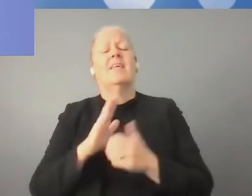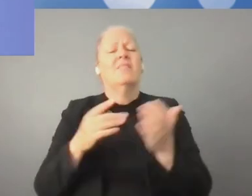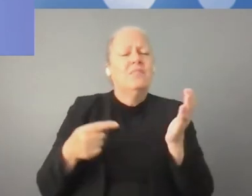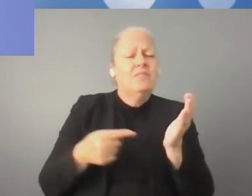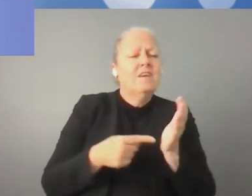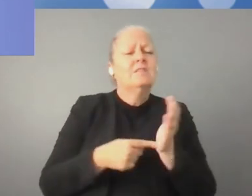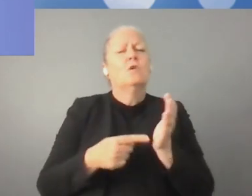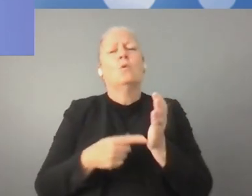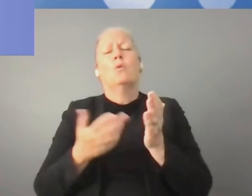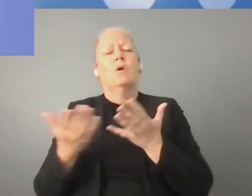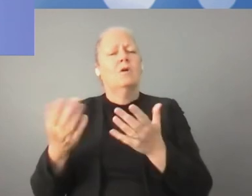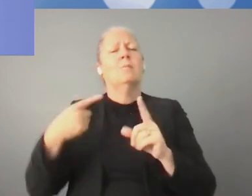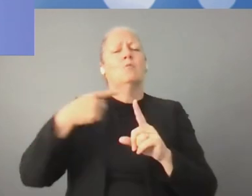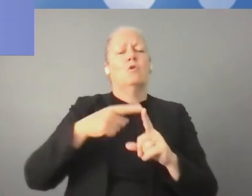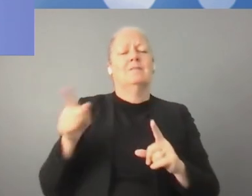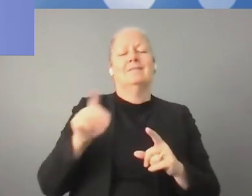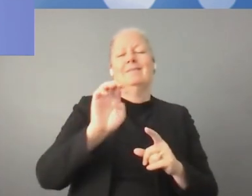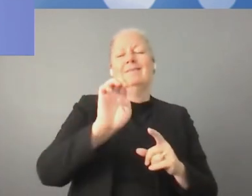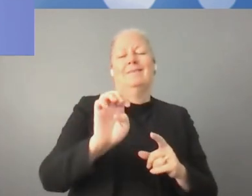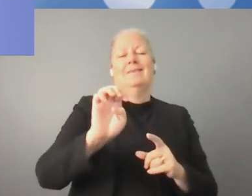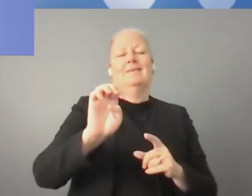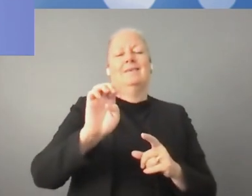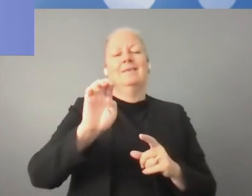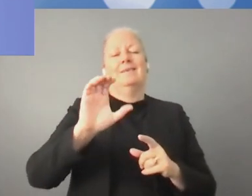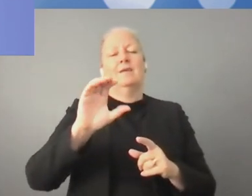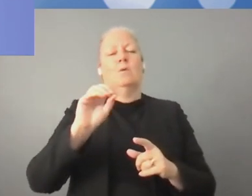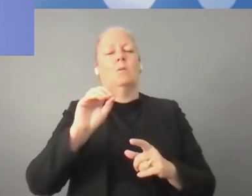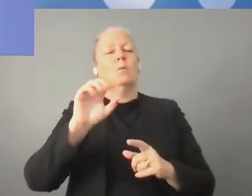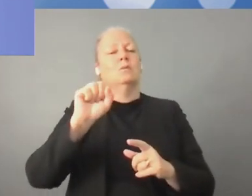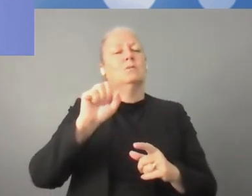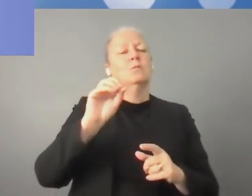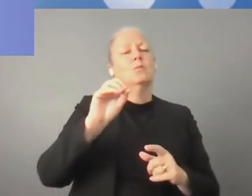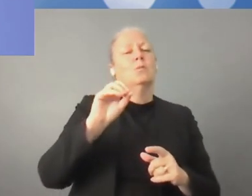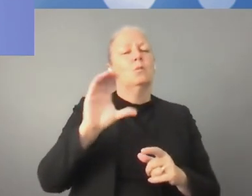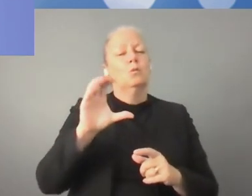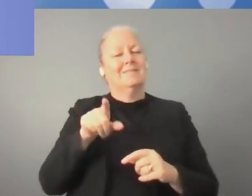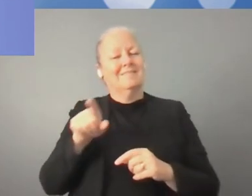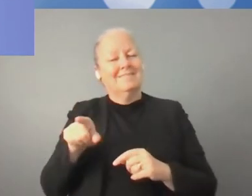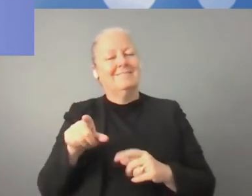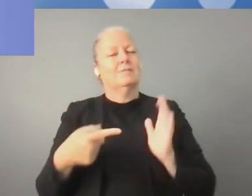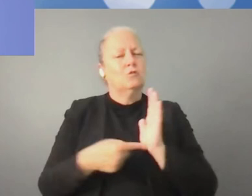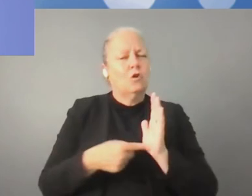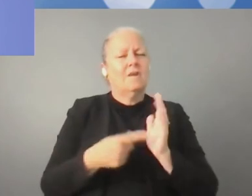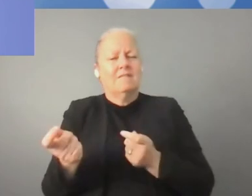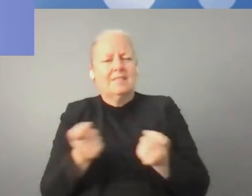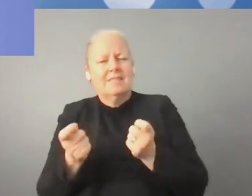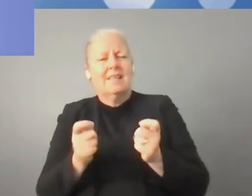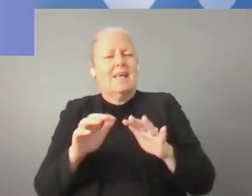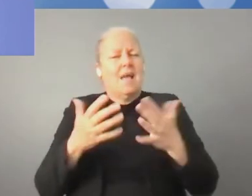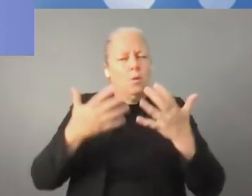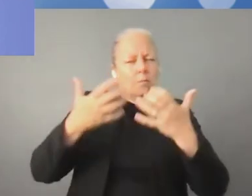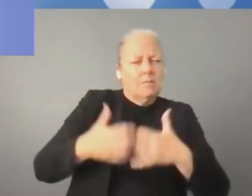pero quiero decir que queremos participar en este esfuerzo internacional en cooperación con la ONU a través